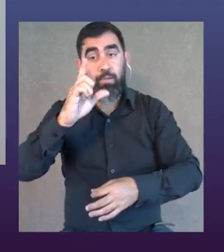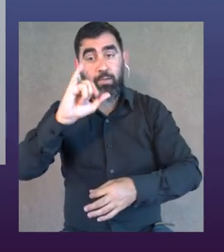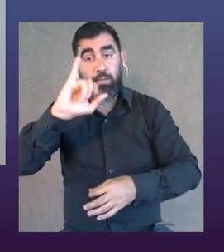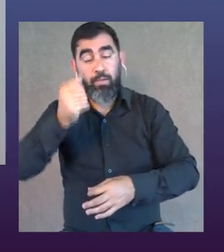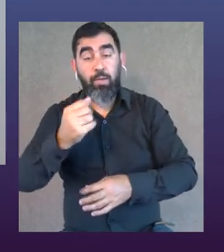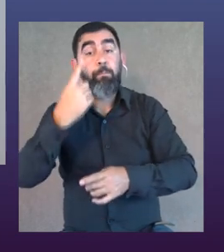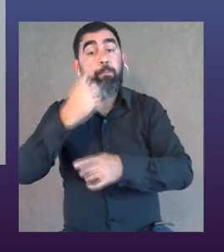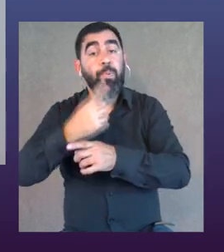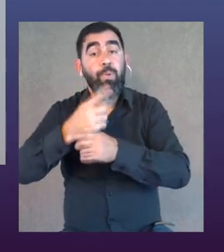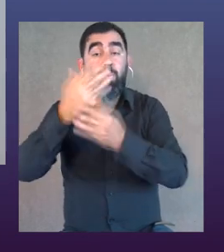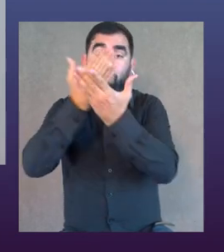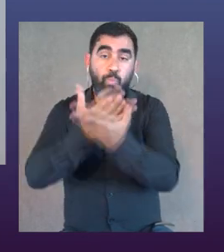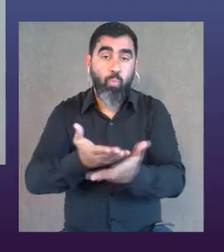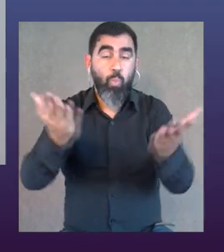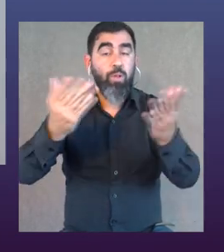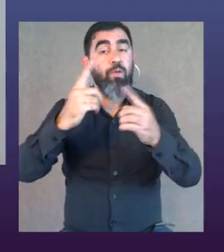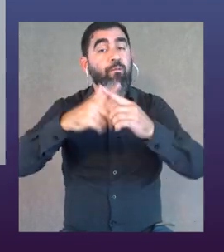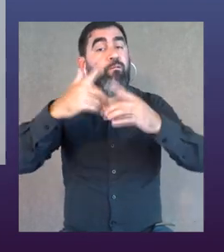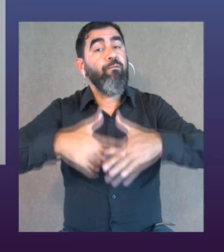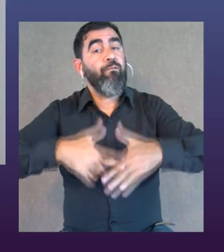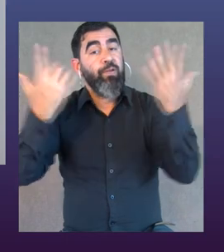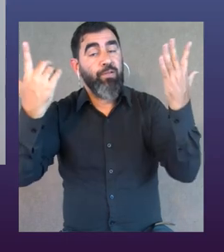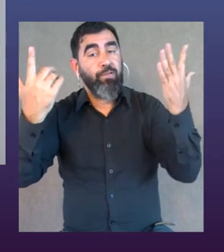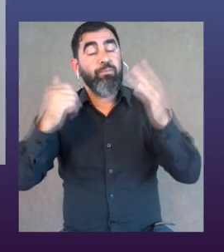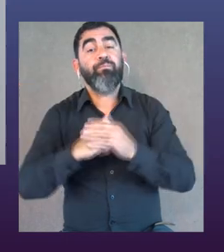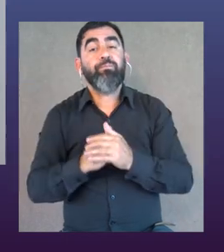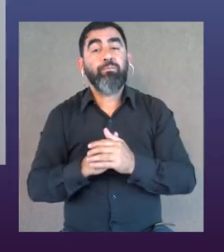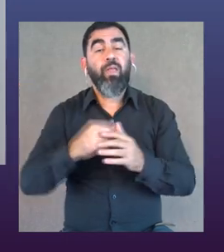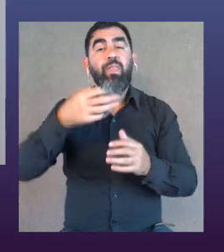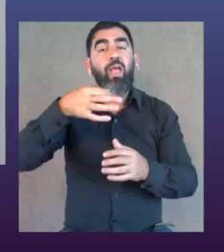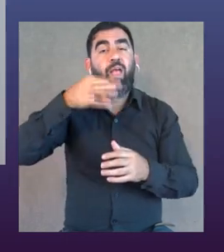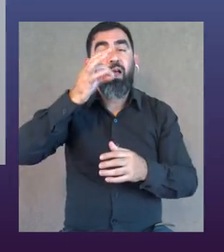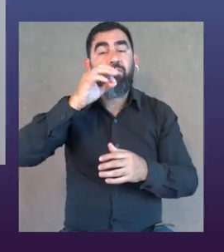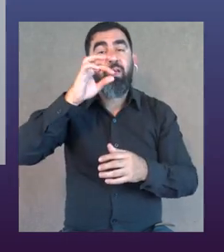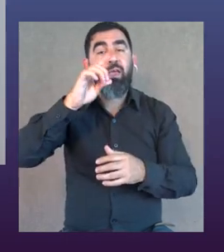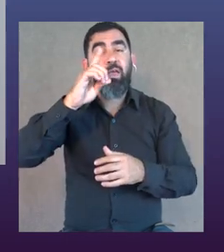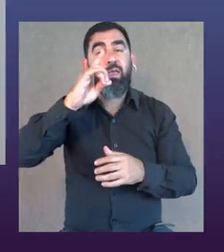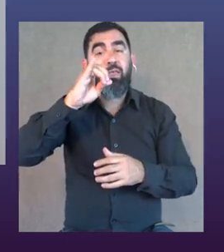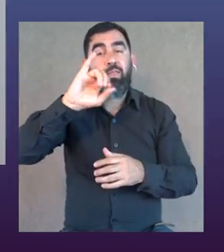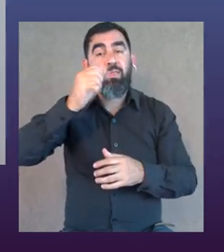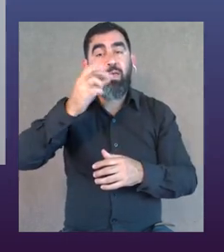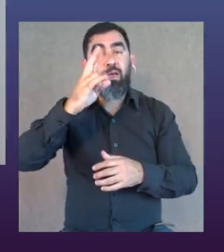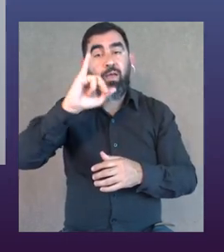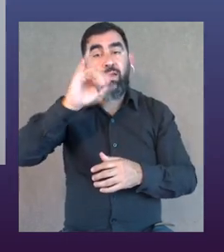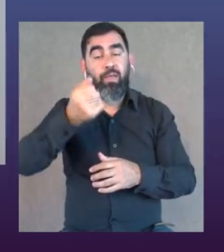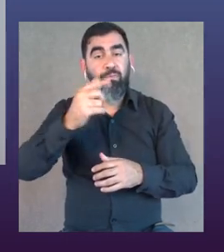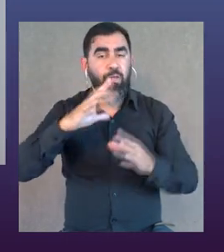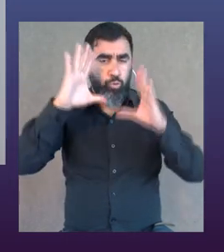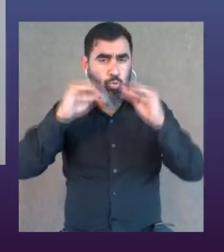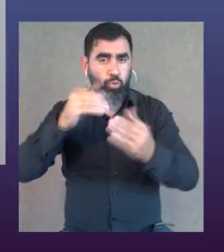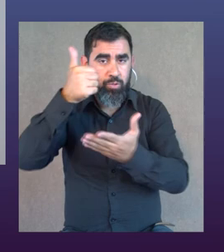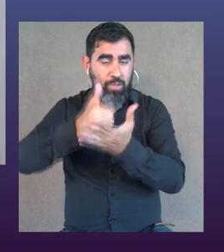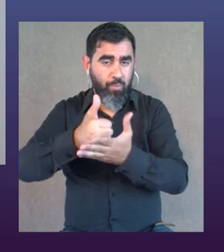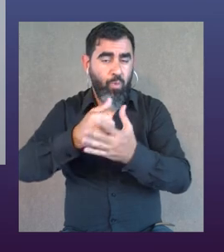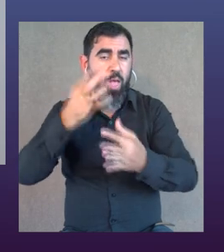y bueno, primero la presentamos en un festival que fue en Café La Diaria que era un festival que estamos todos